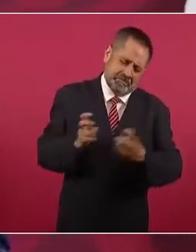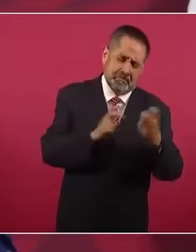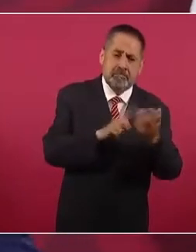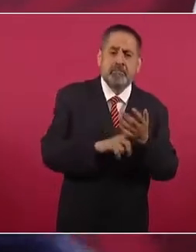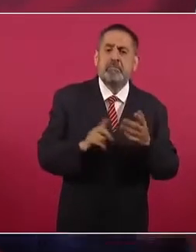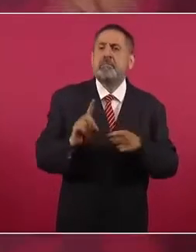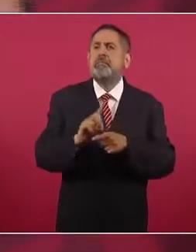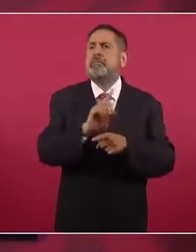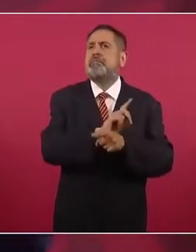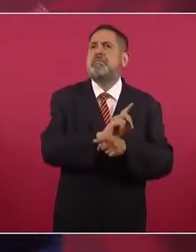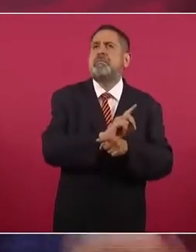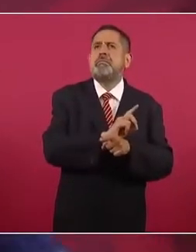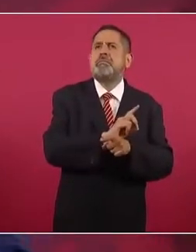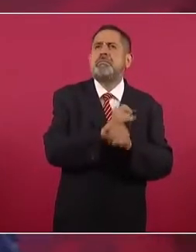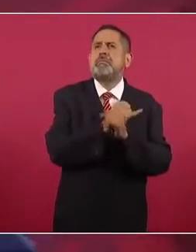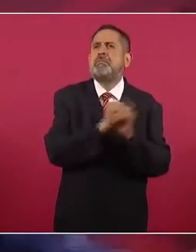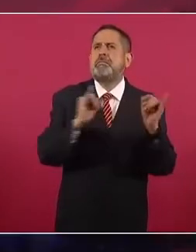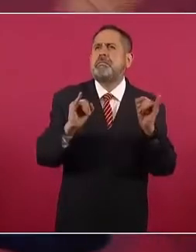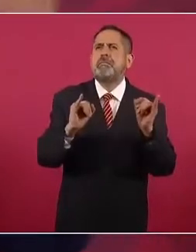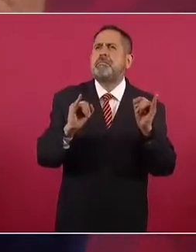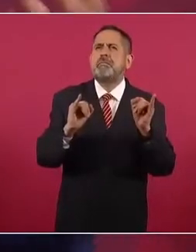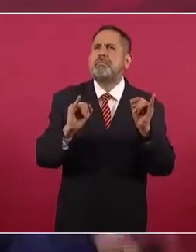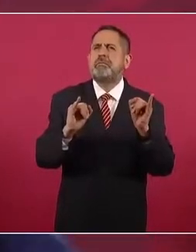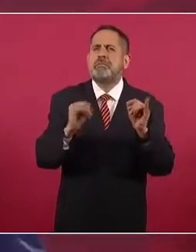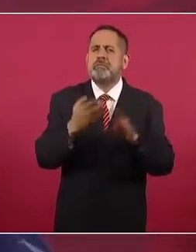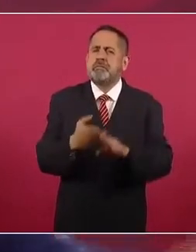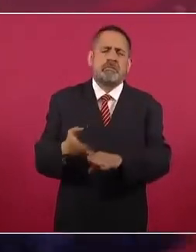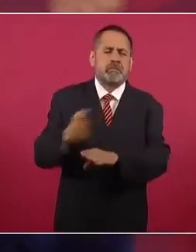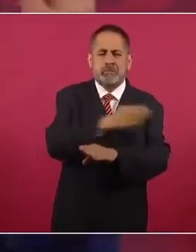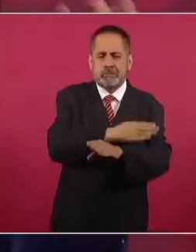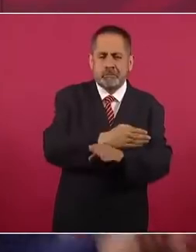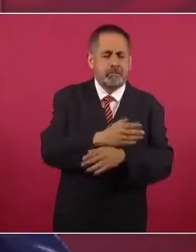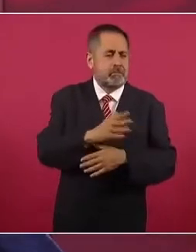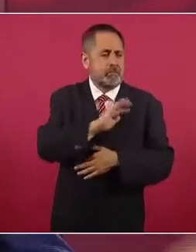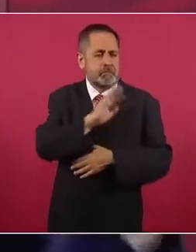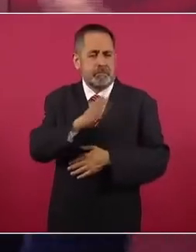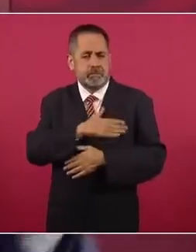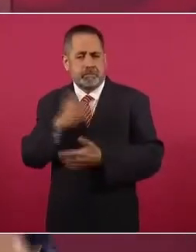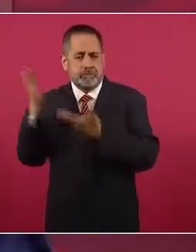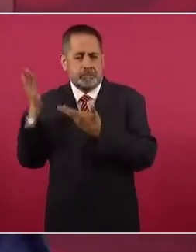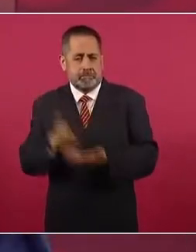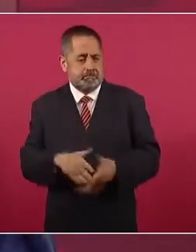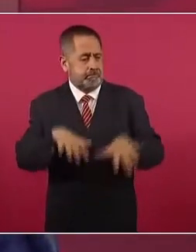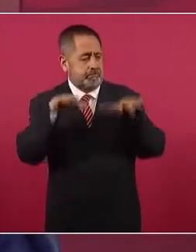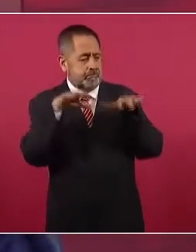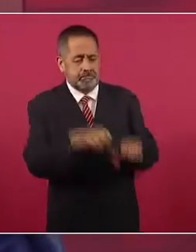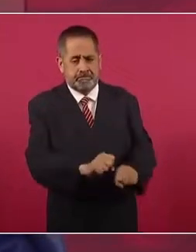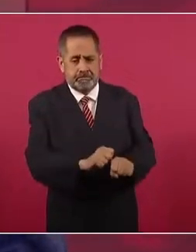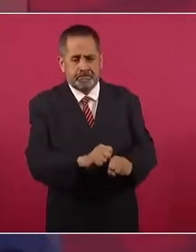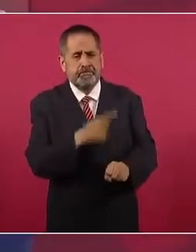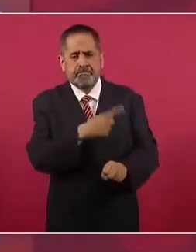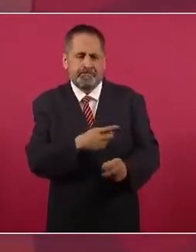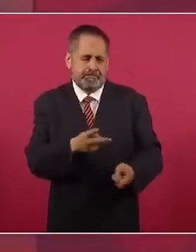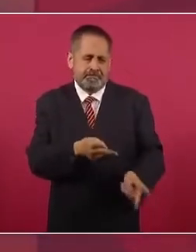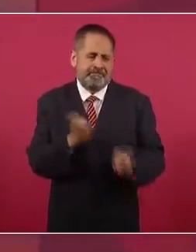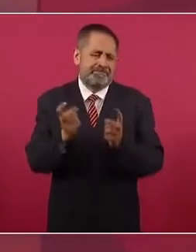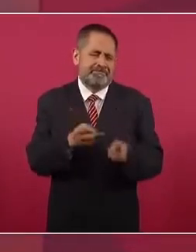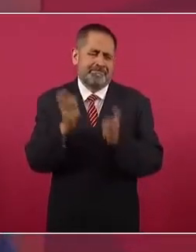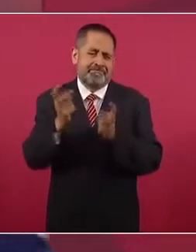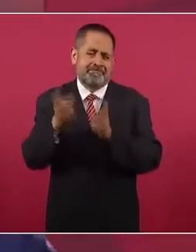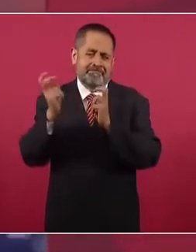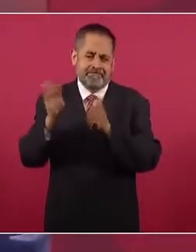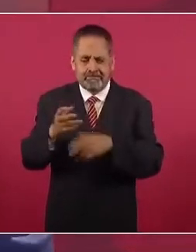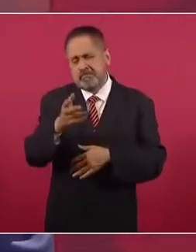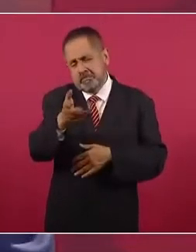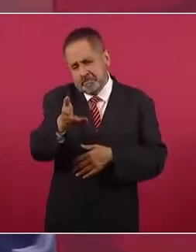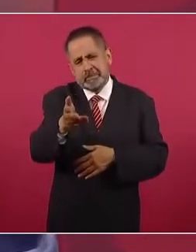No, desde la llegada de los invasores, aunque ya hemos